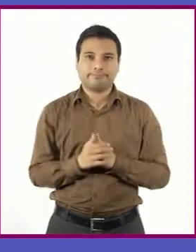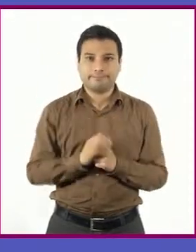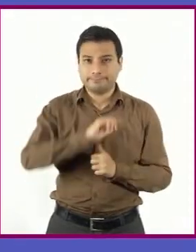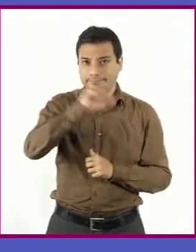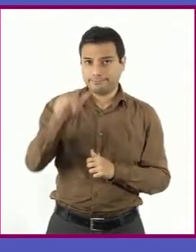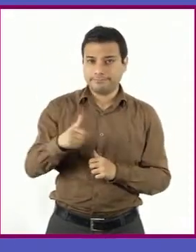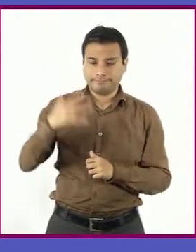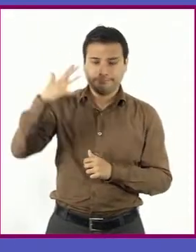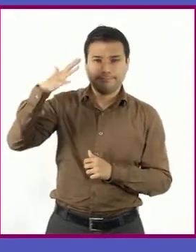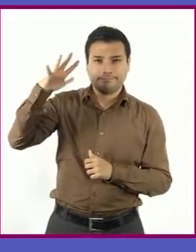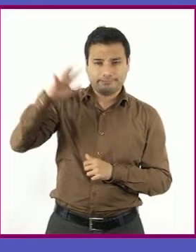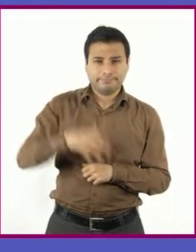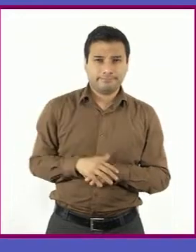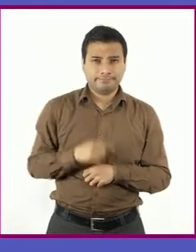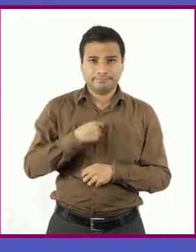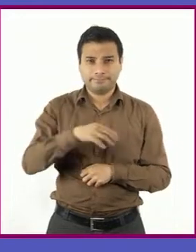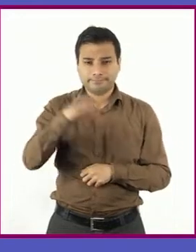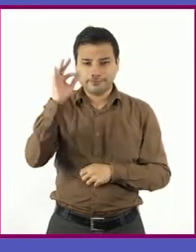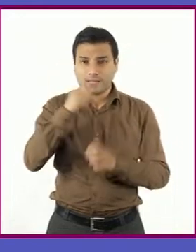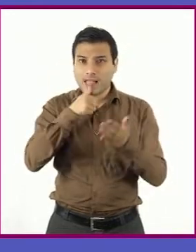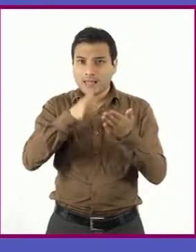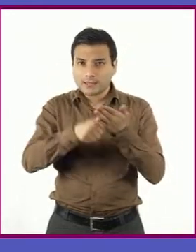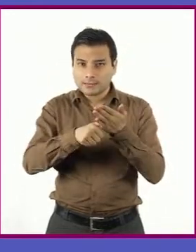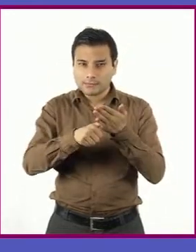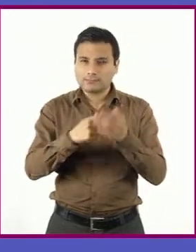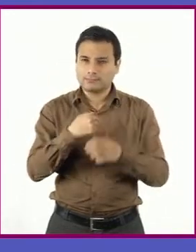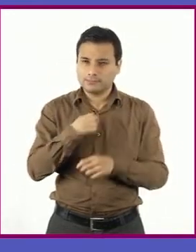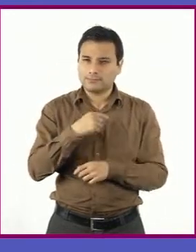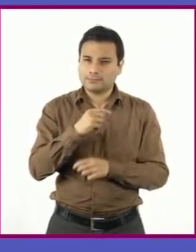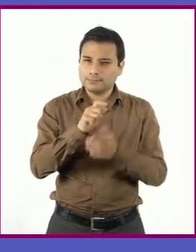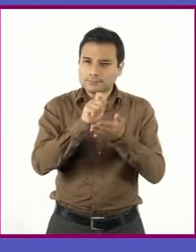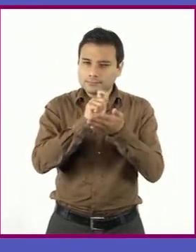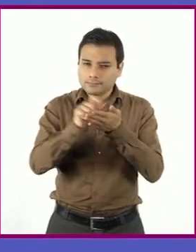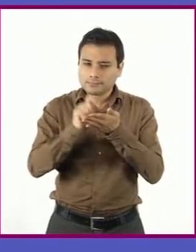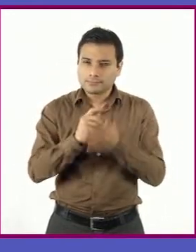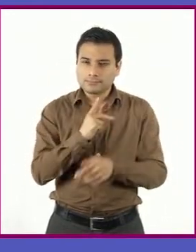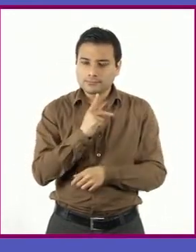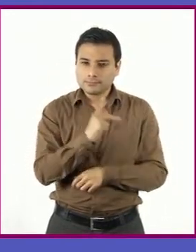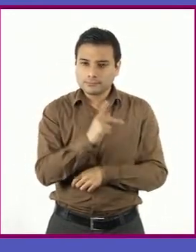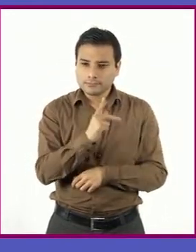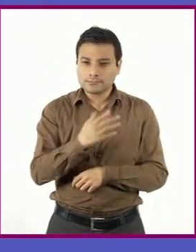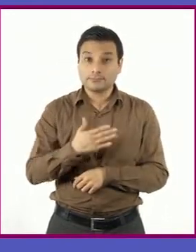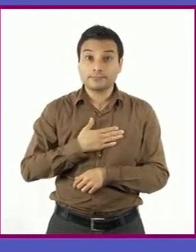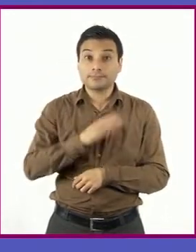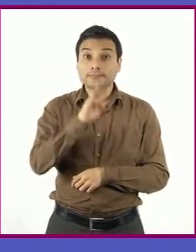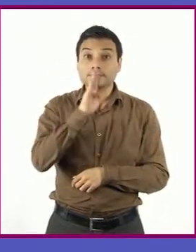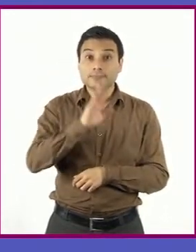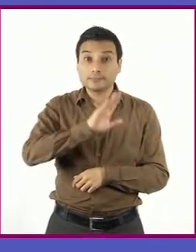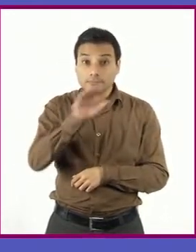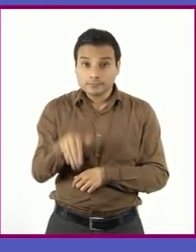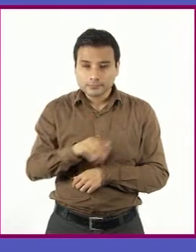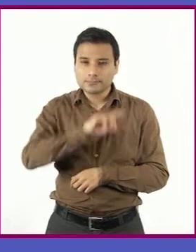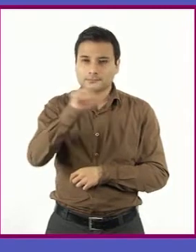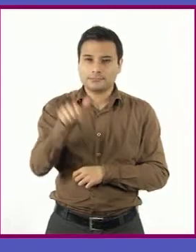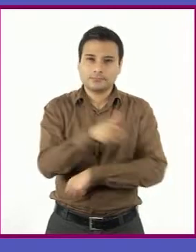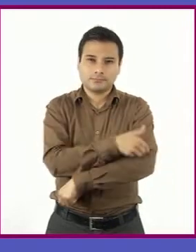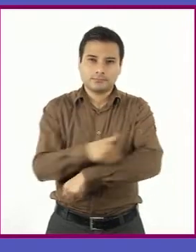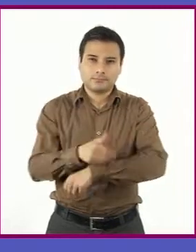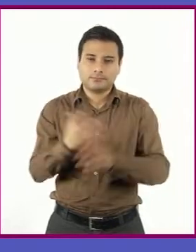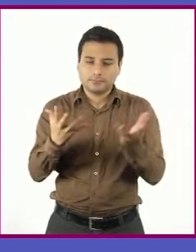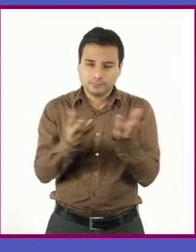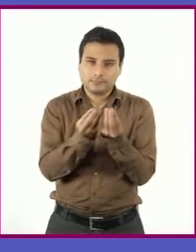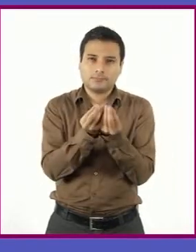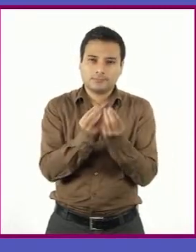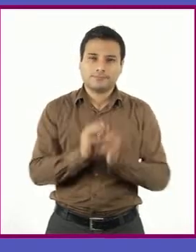una carta suya que yo podría haber escrito. Al quedar viuda, mi madre regresó a vivir con su familia y allí se